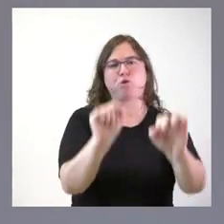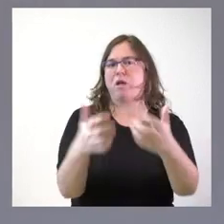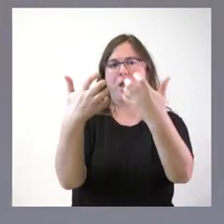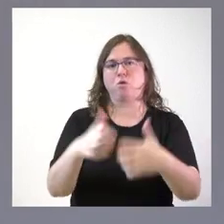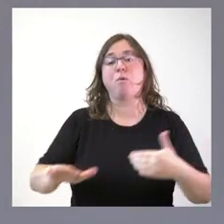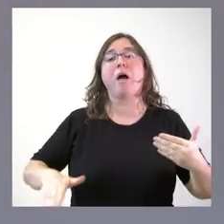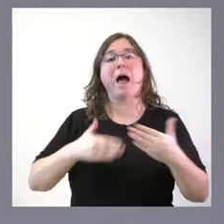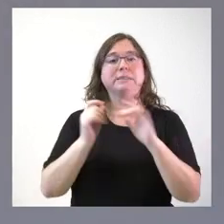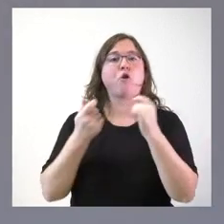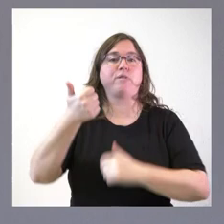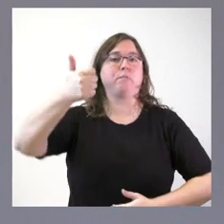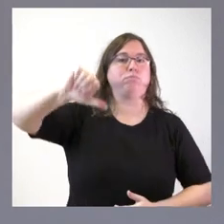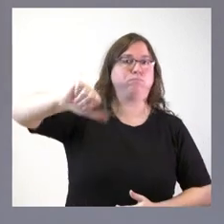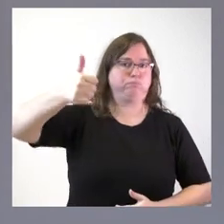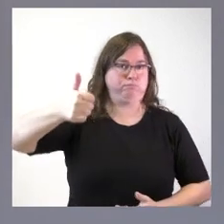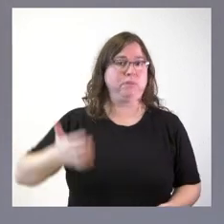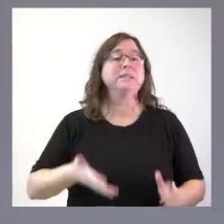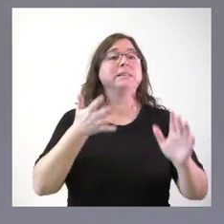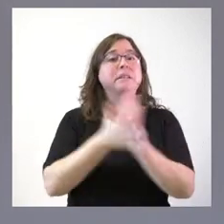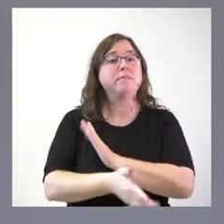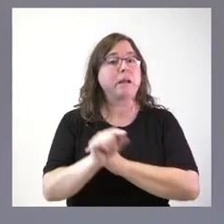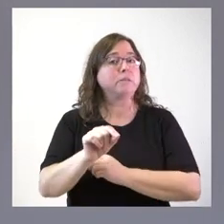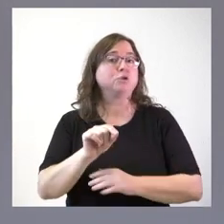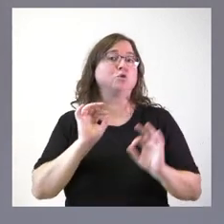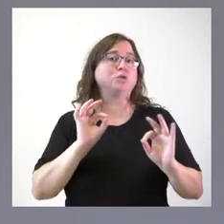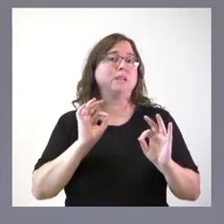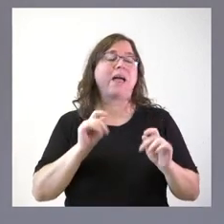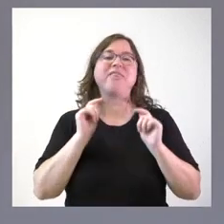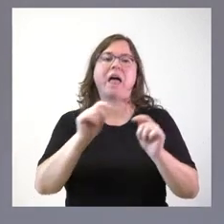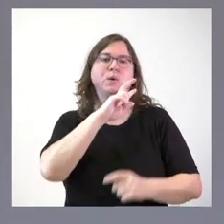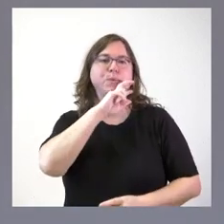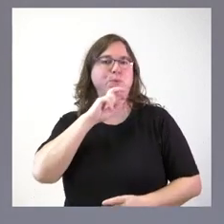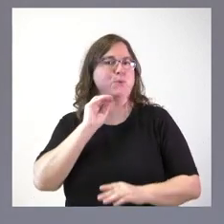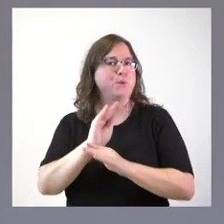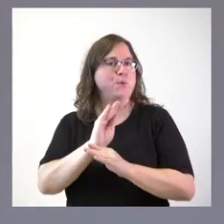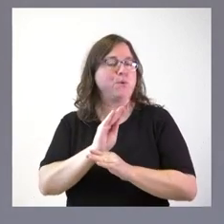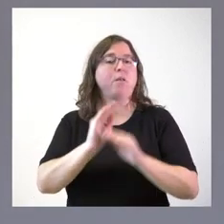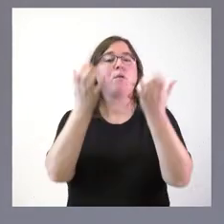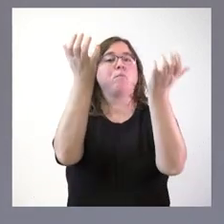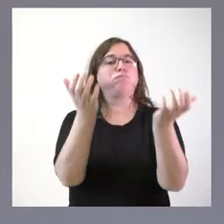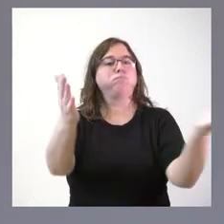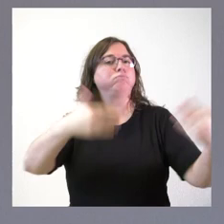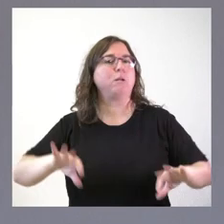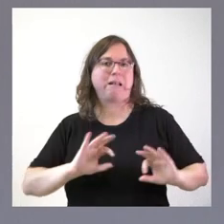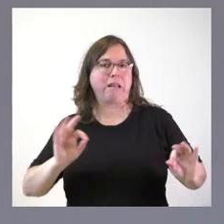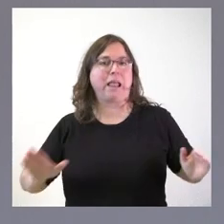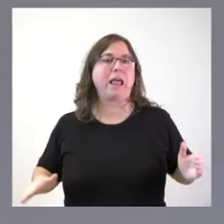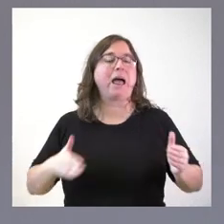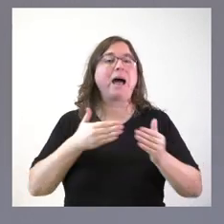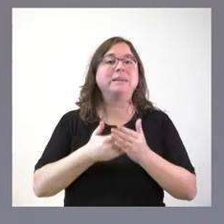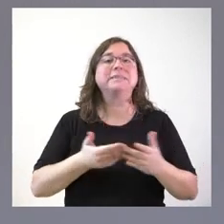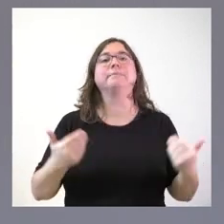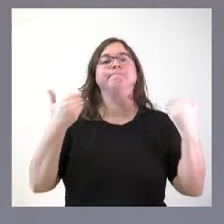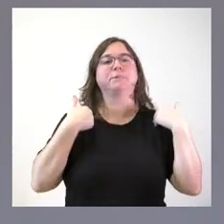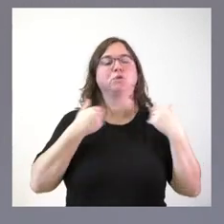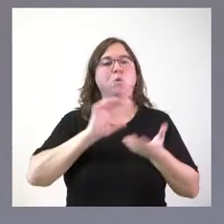cuyo expediente se inicia y por tanto desde ese punto de vista se da absoluta garantía para la no demolición de esas cuatro torres en la parte que ha correspondido